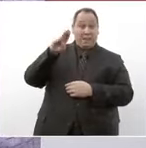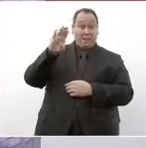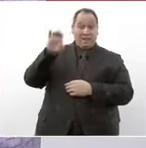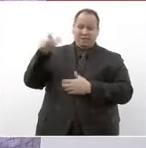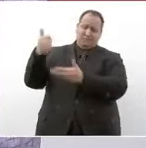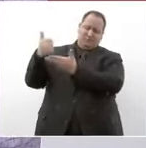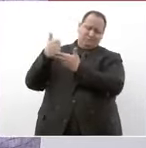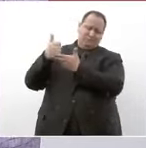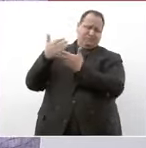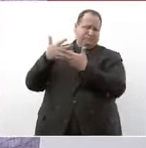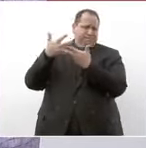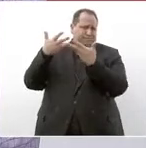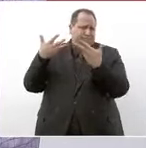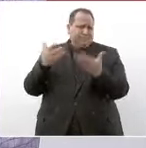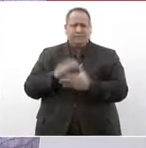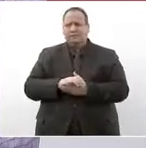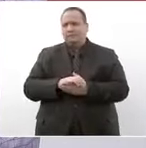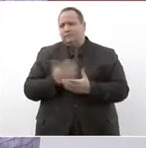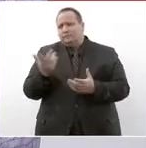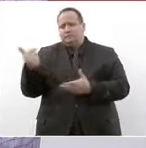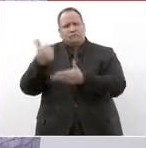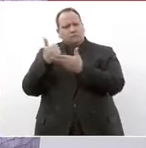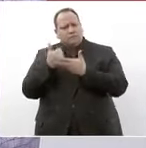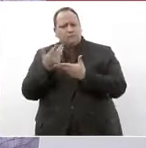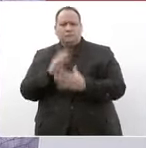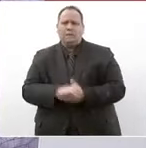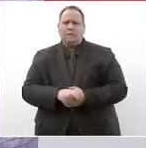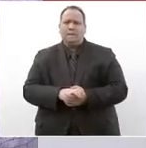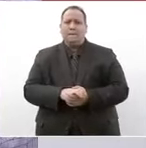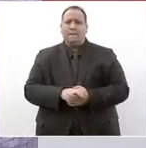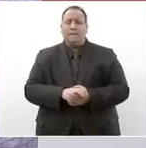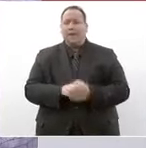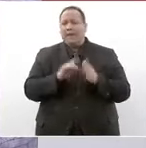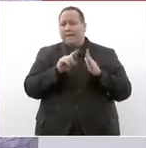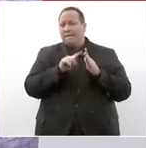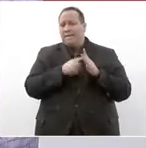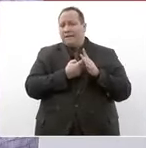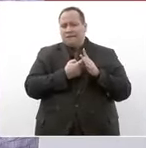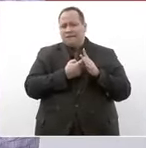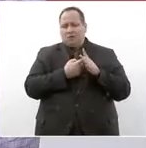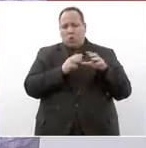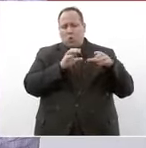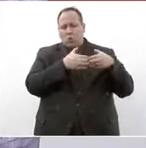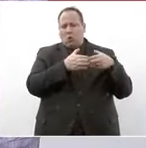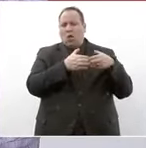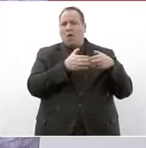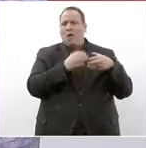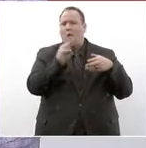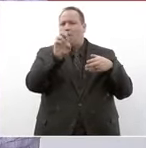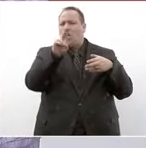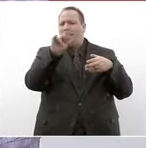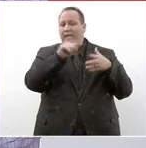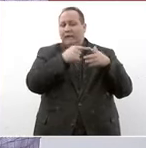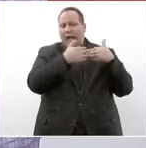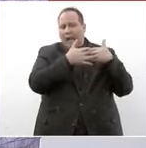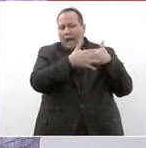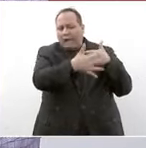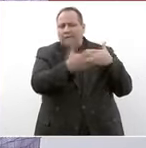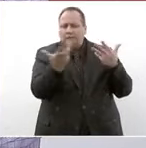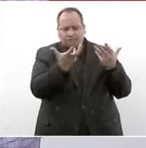ayudado desde el inicio del movimiento para